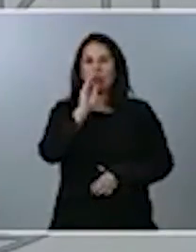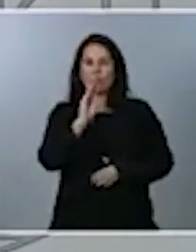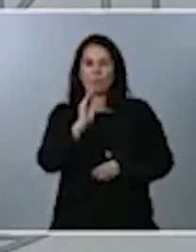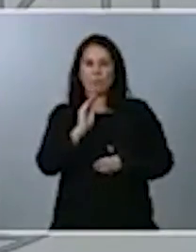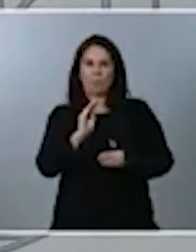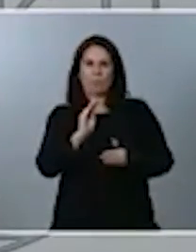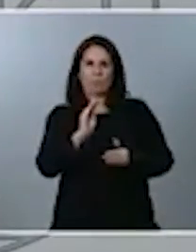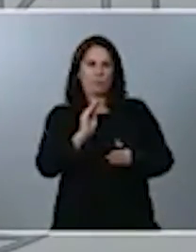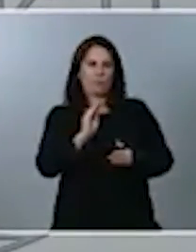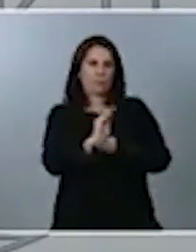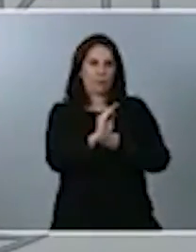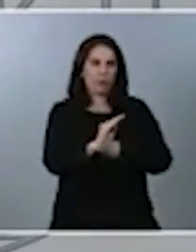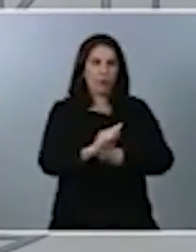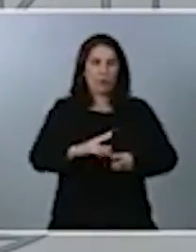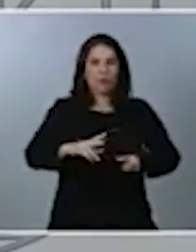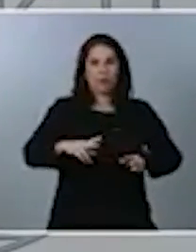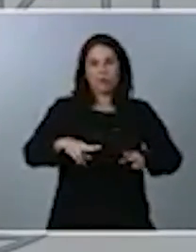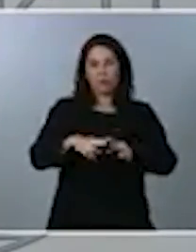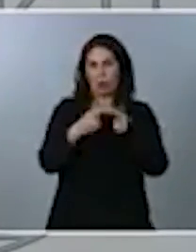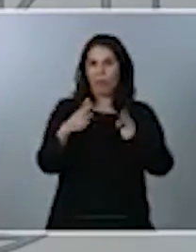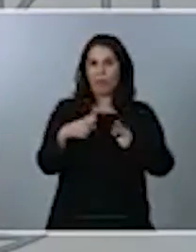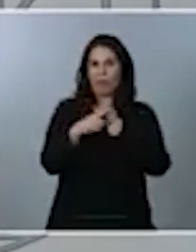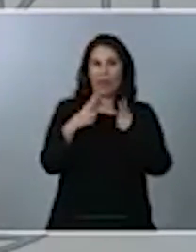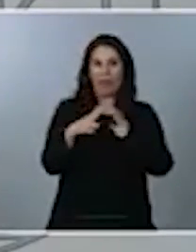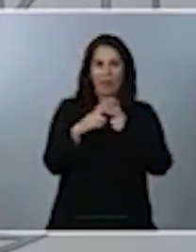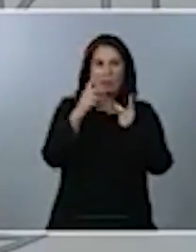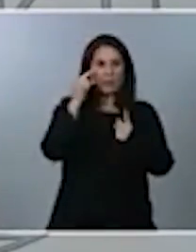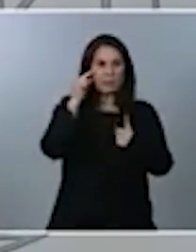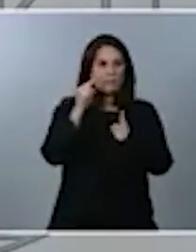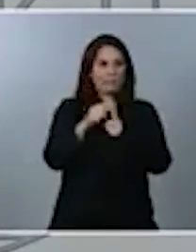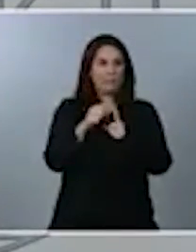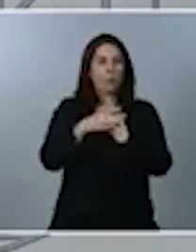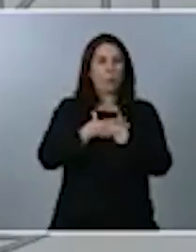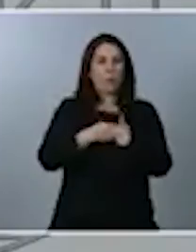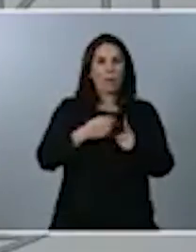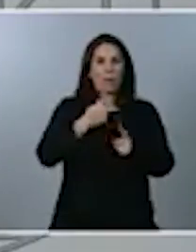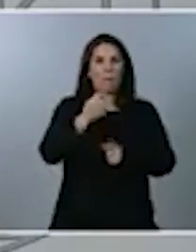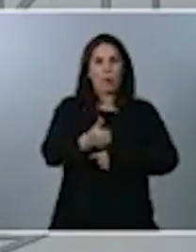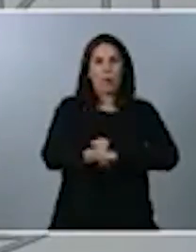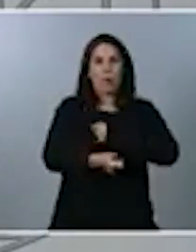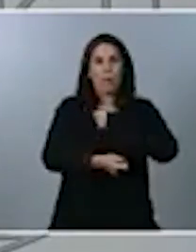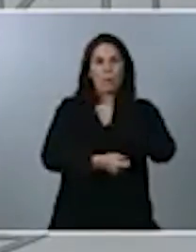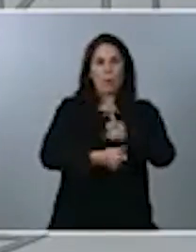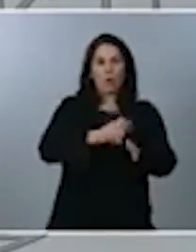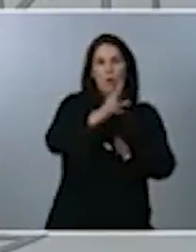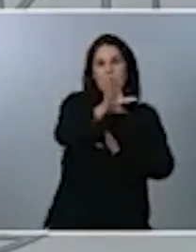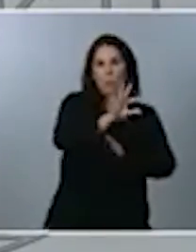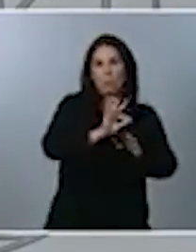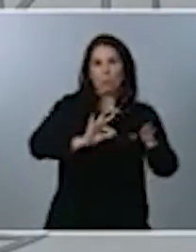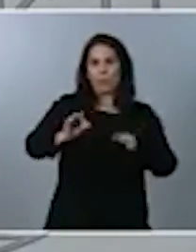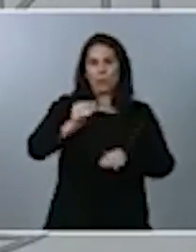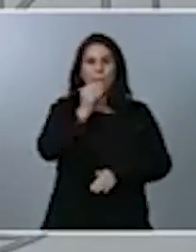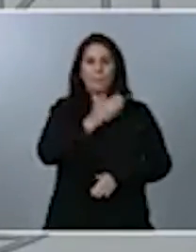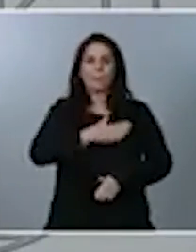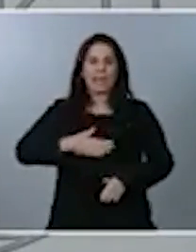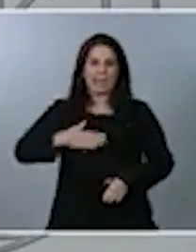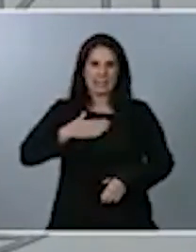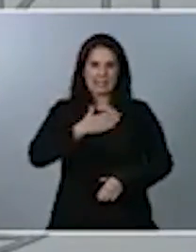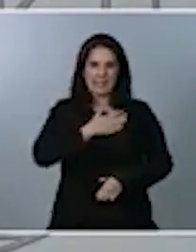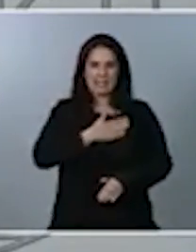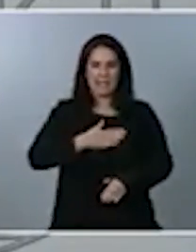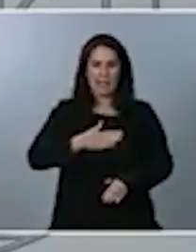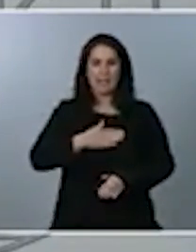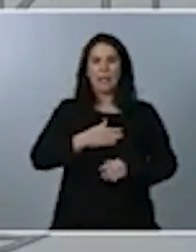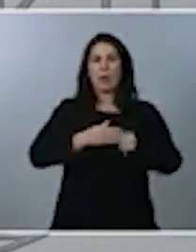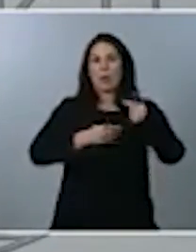funcionando y siga incorporando a mayores personas a esta cota de bienestar. Nosotros queremos con este presupuesto que